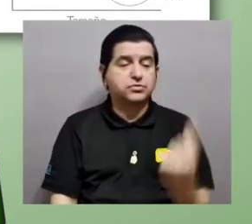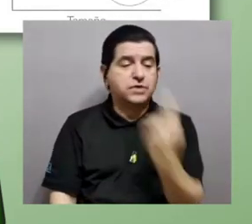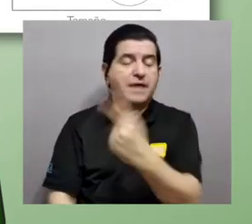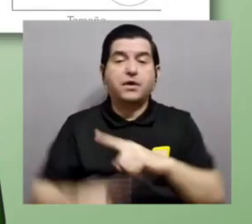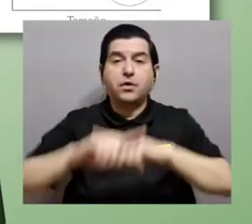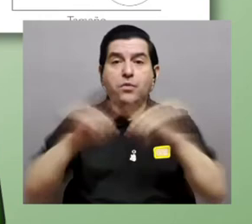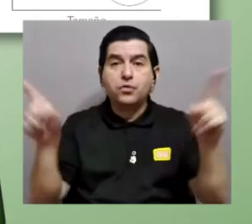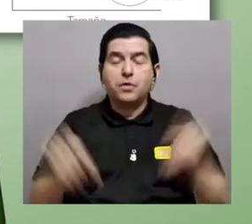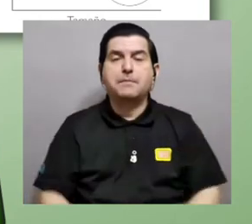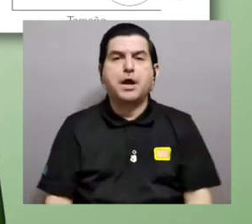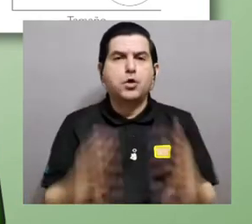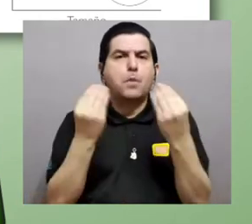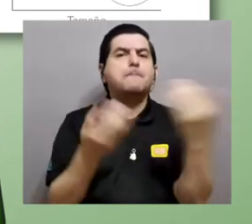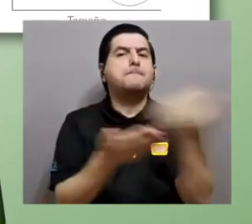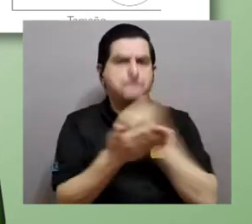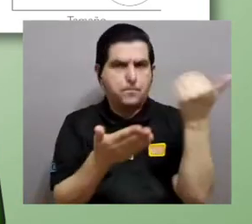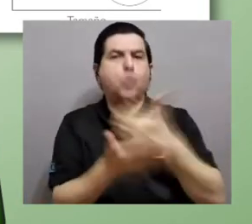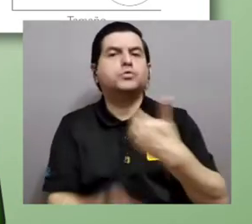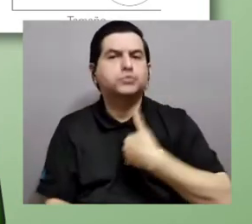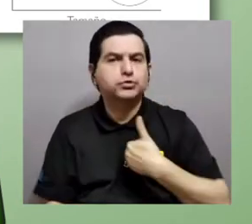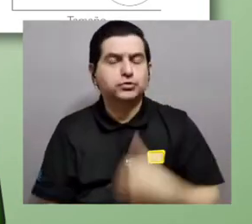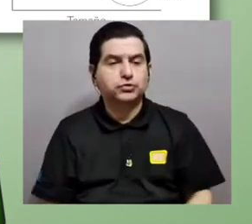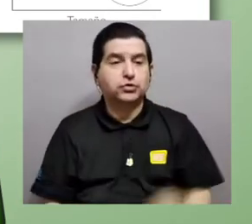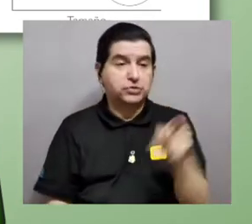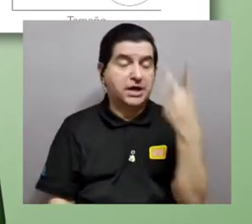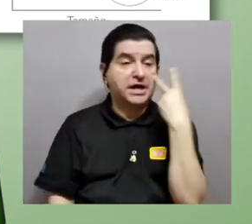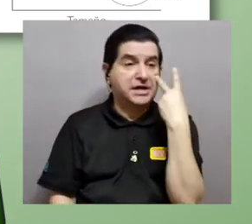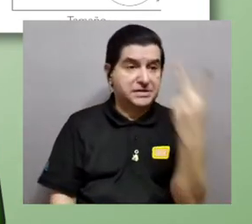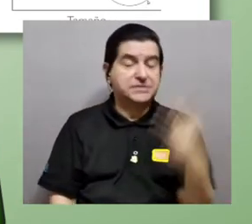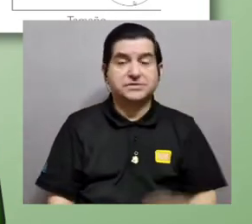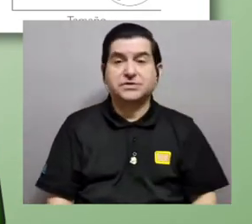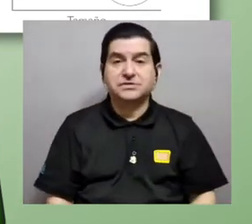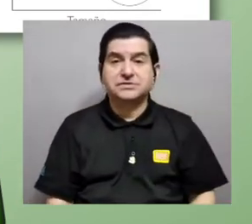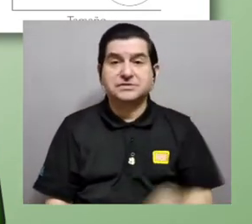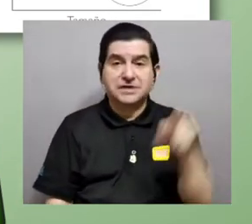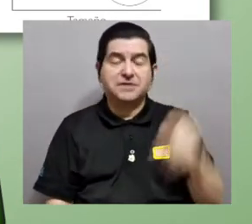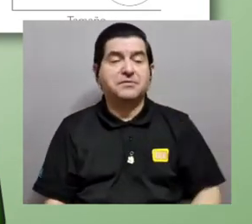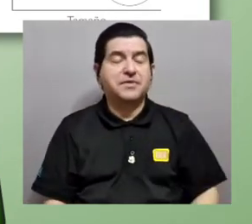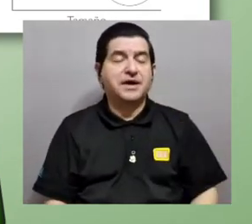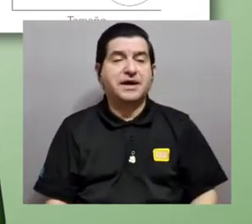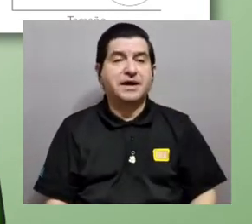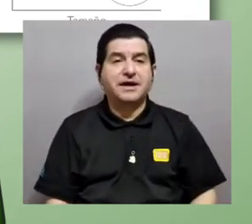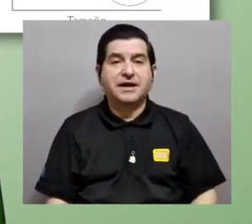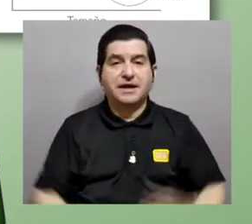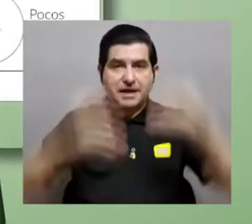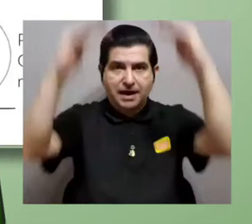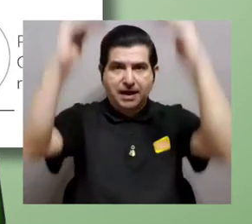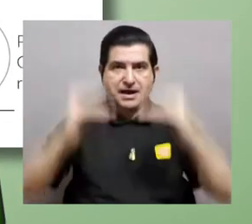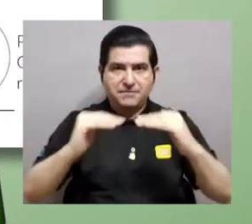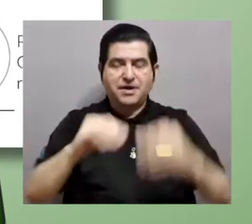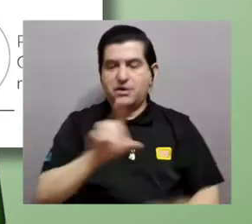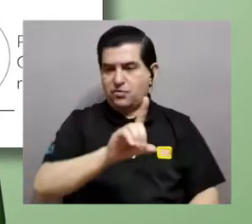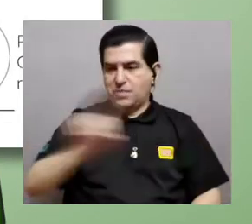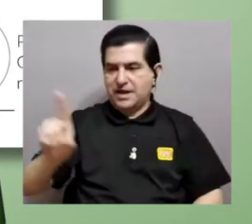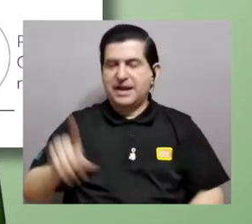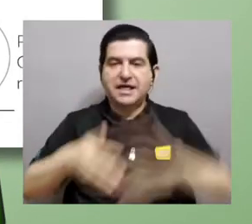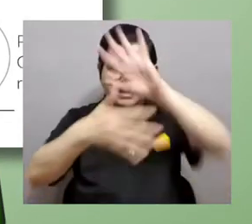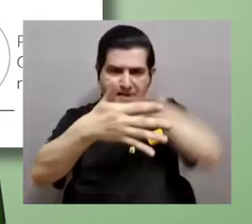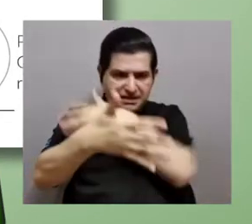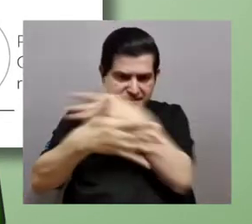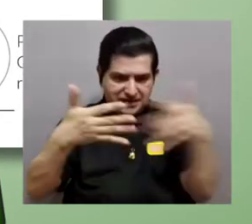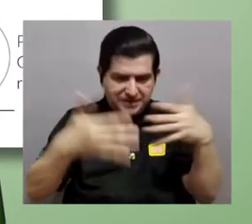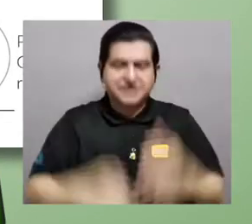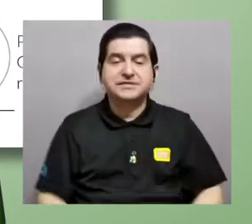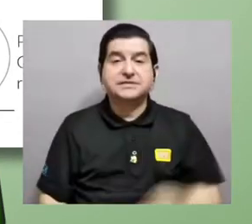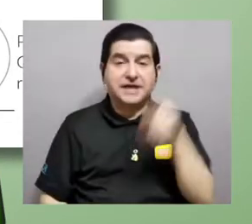uno con muchos recursos. Y esto se ve aquí a la orilla inferior derecha de este gráfico. Estos individuos